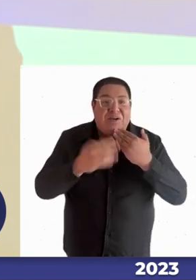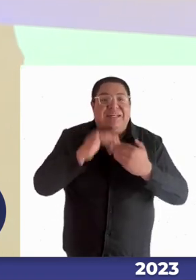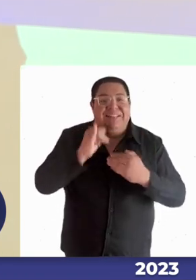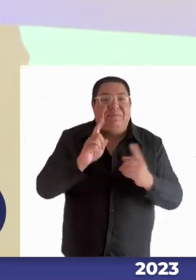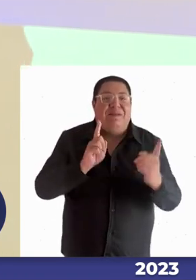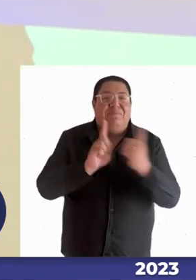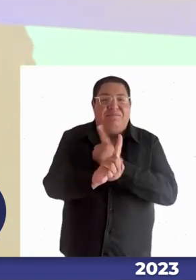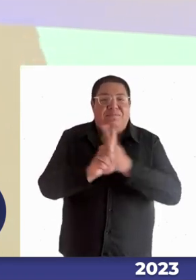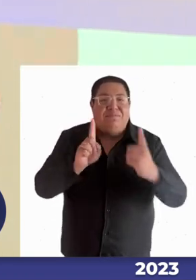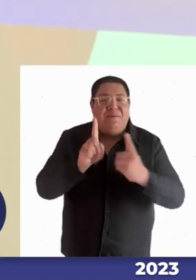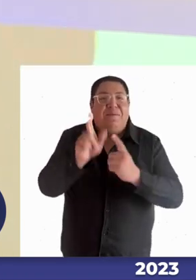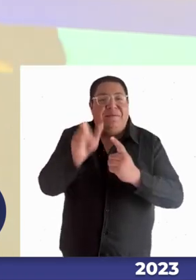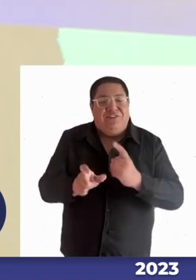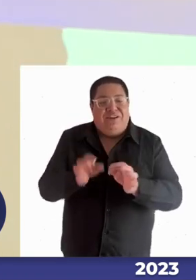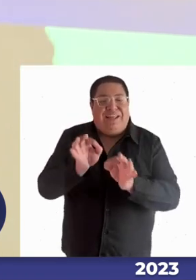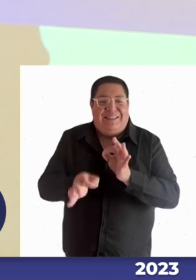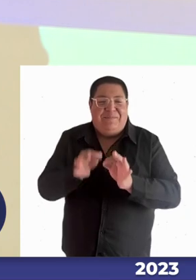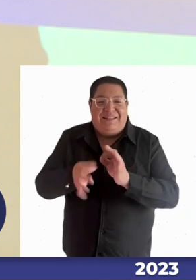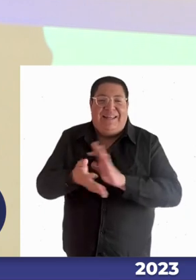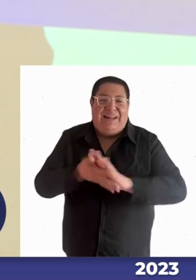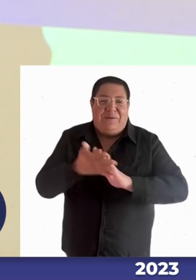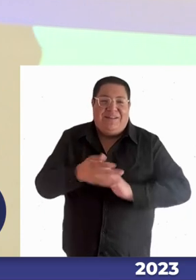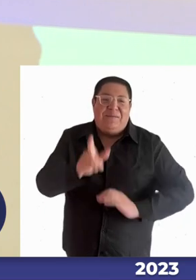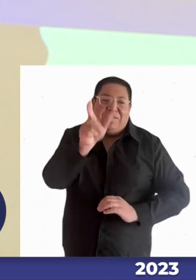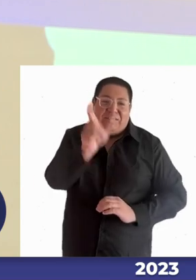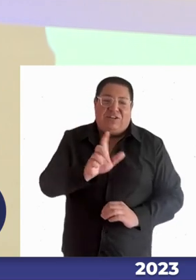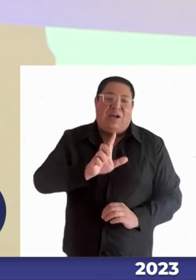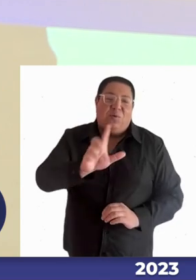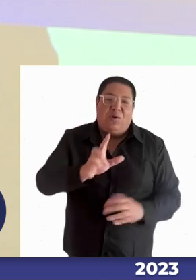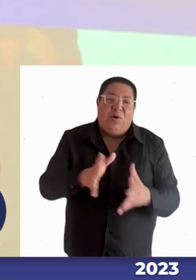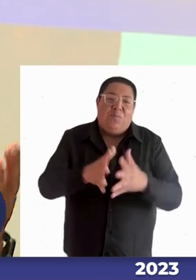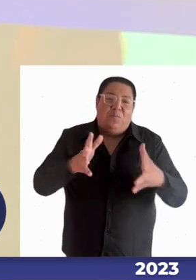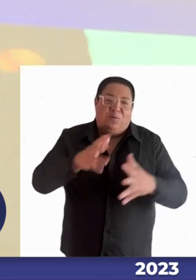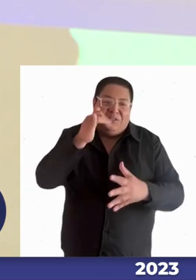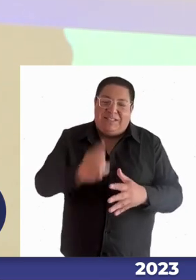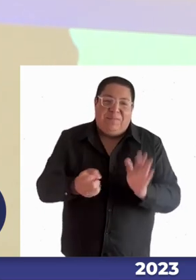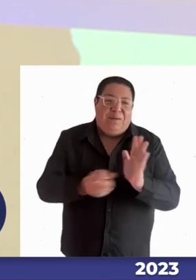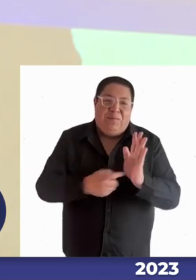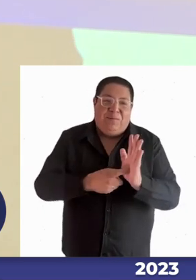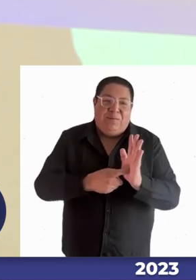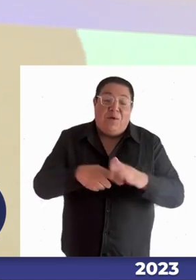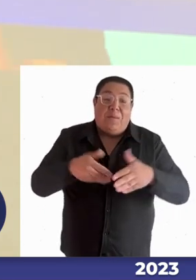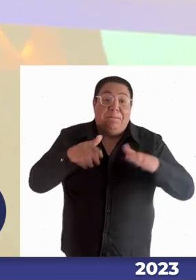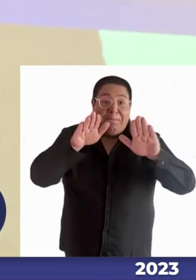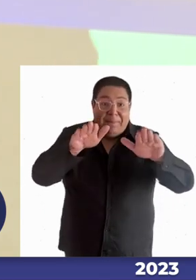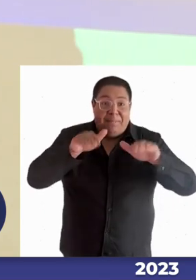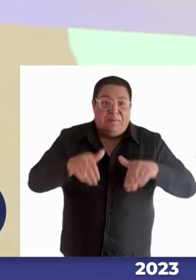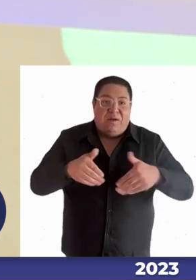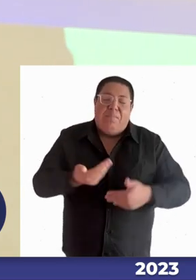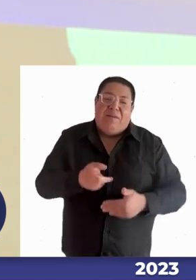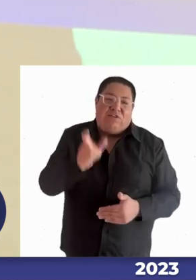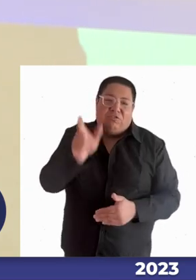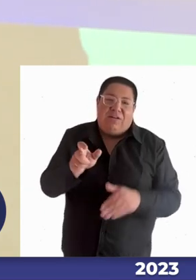intérpretes en lengua de señas y Julio fue en muchas oportunidades al igual que hoy una importante